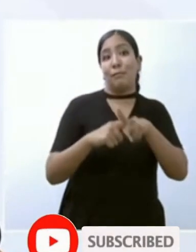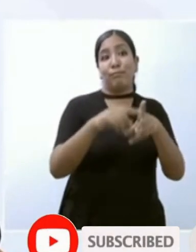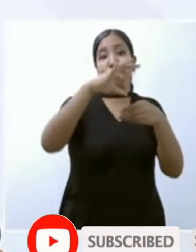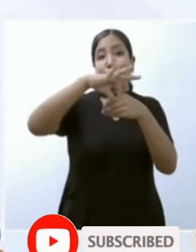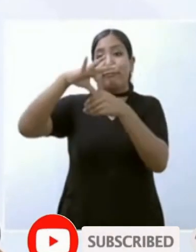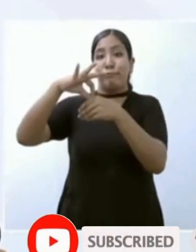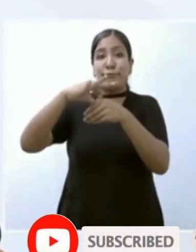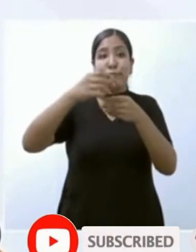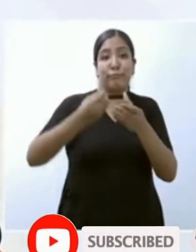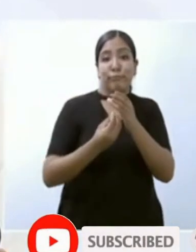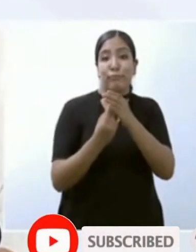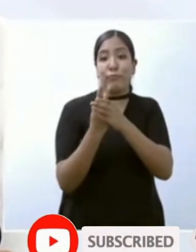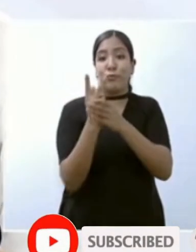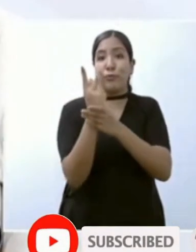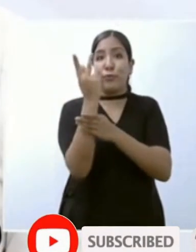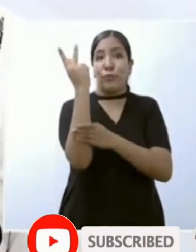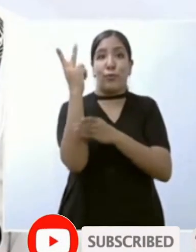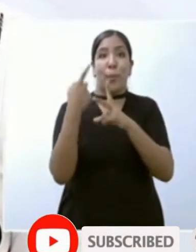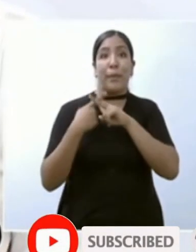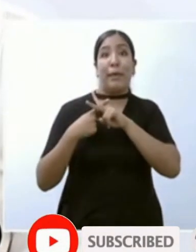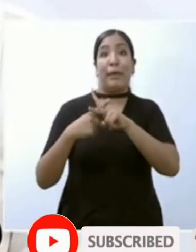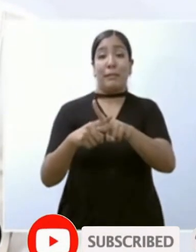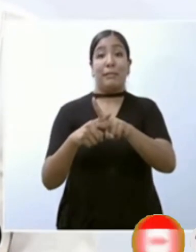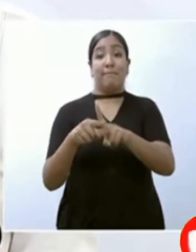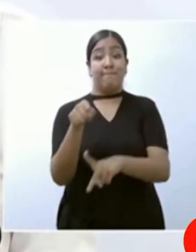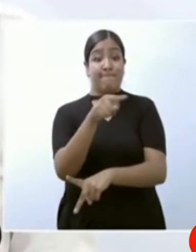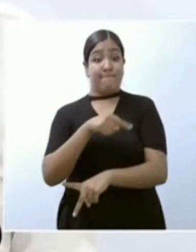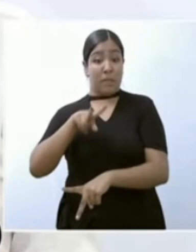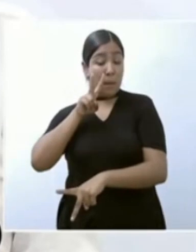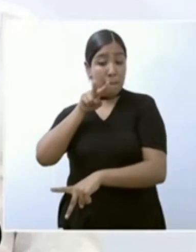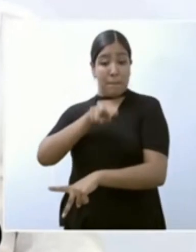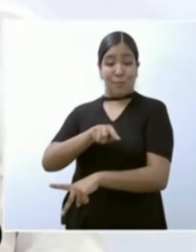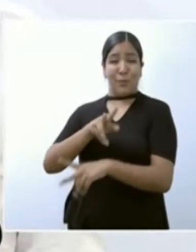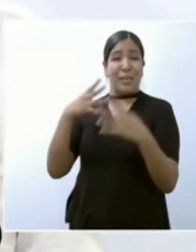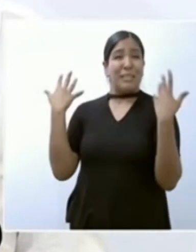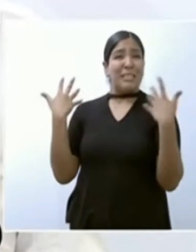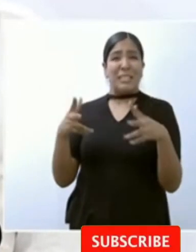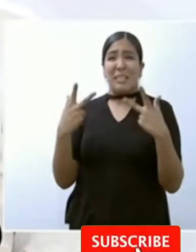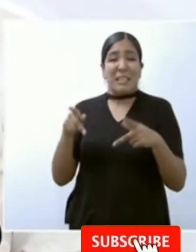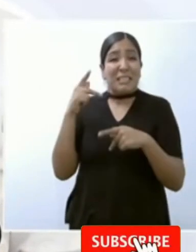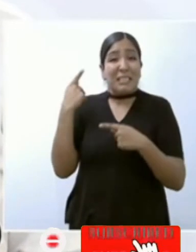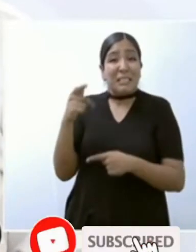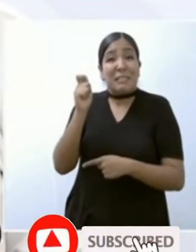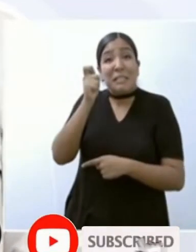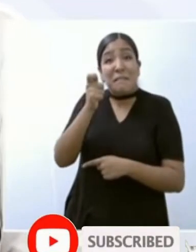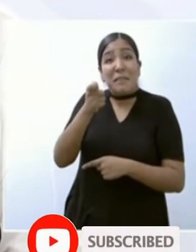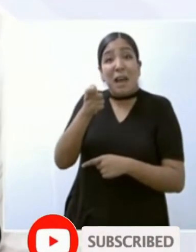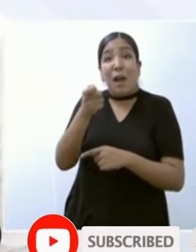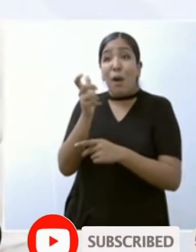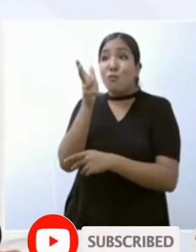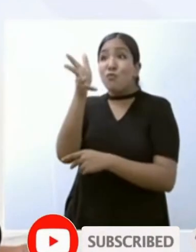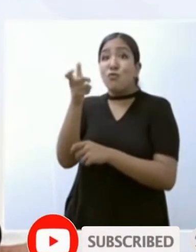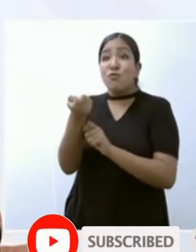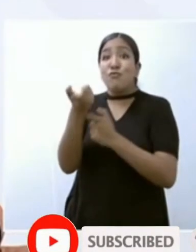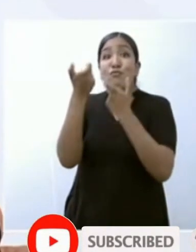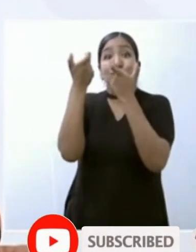y ya tienen futuro para ellos y para sus familiares entonces